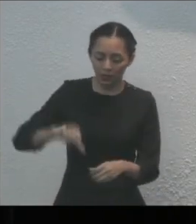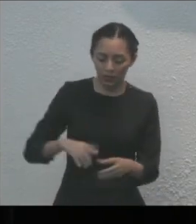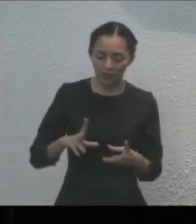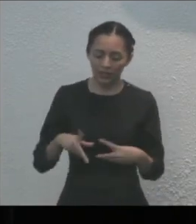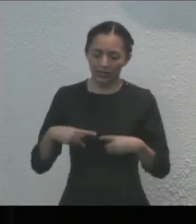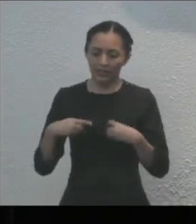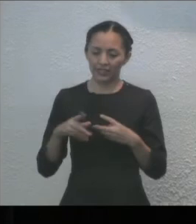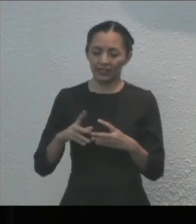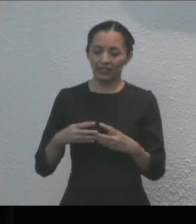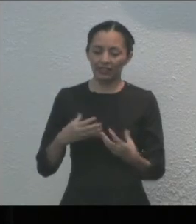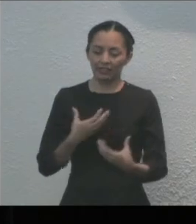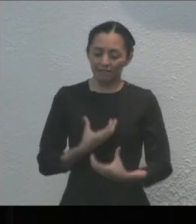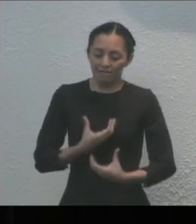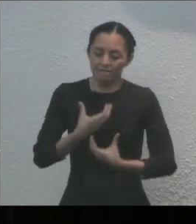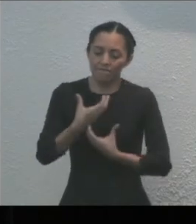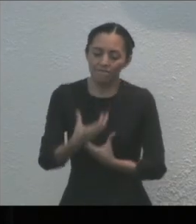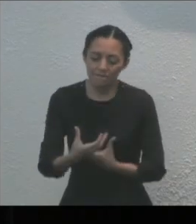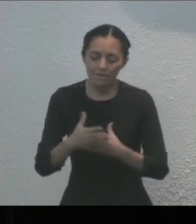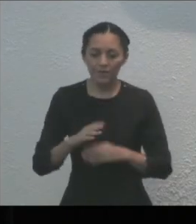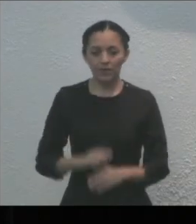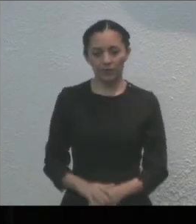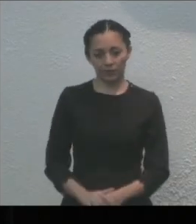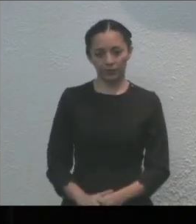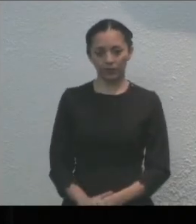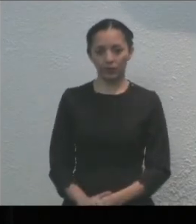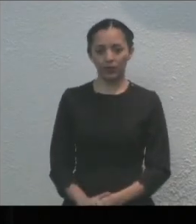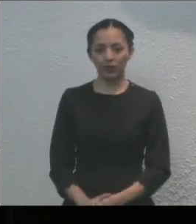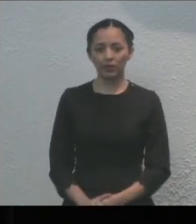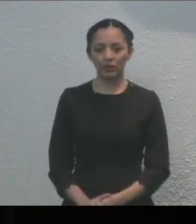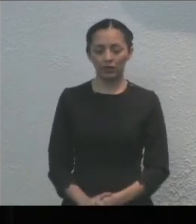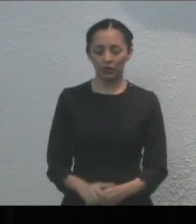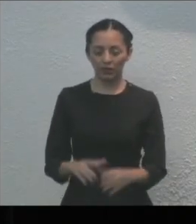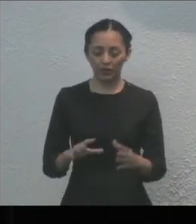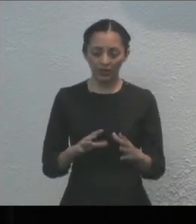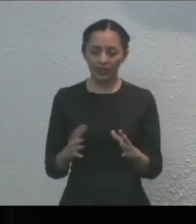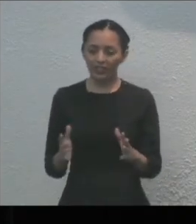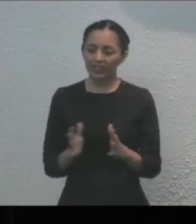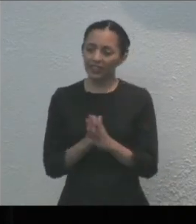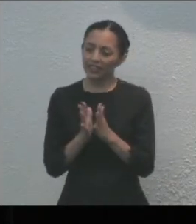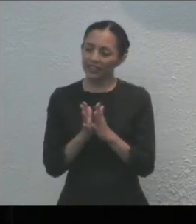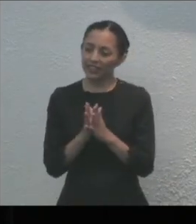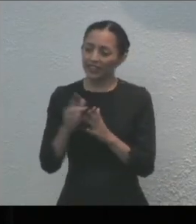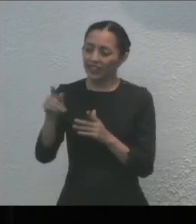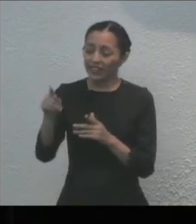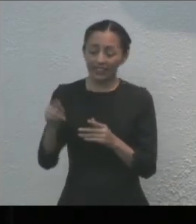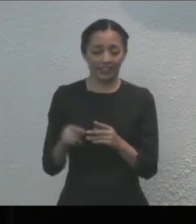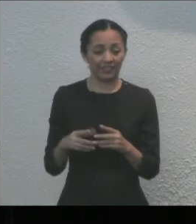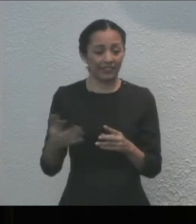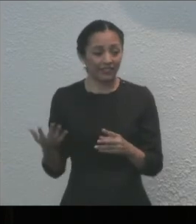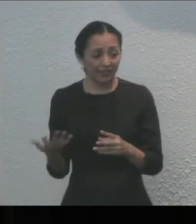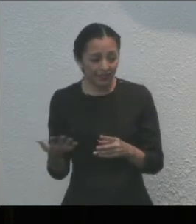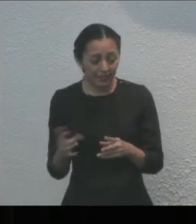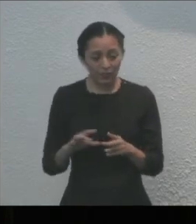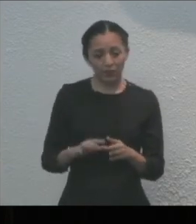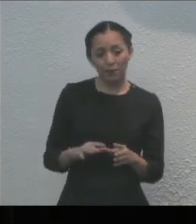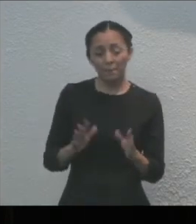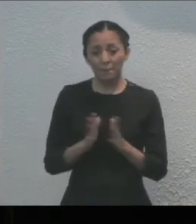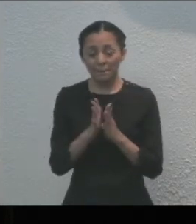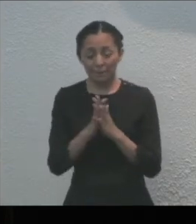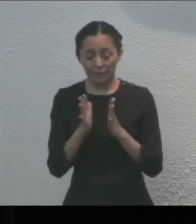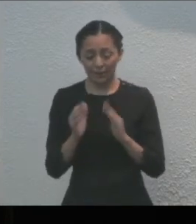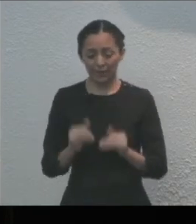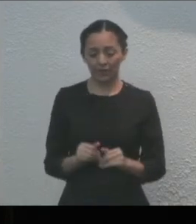entregar esta medalla, con quien fue el motivo de su creación, pues no la tendrán otras personas